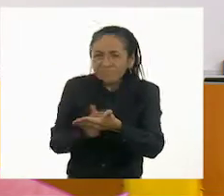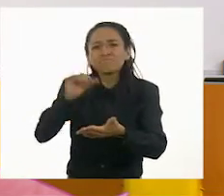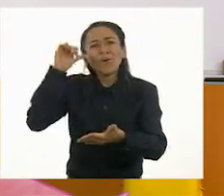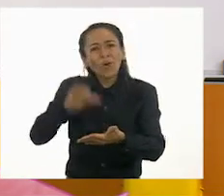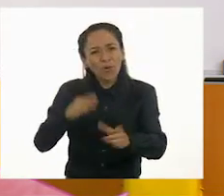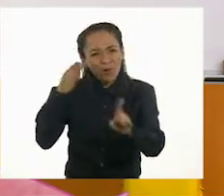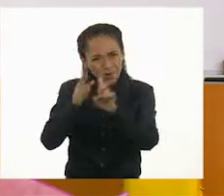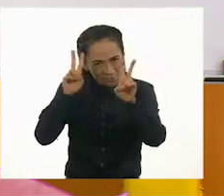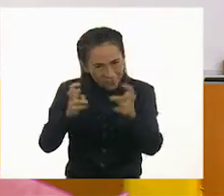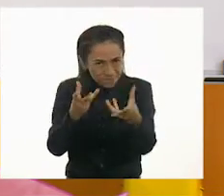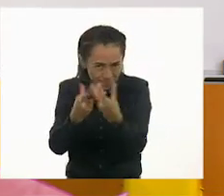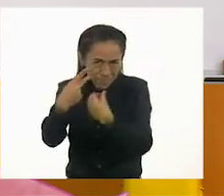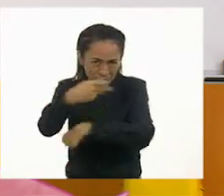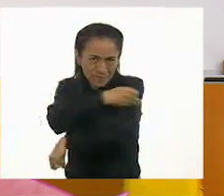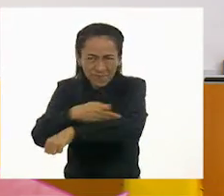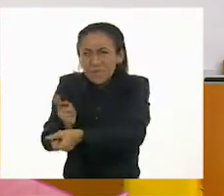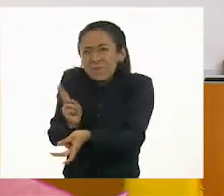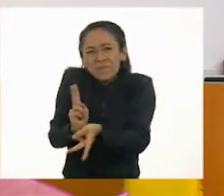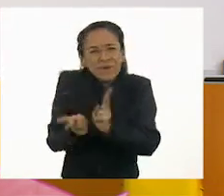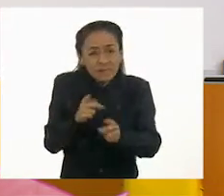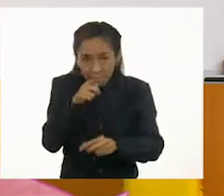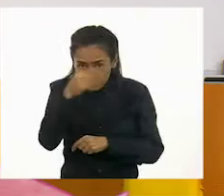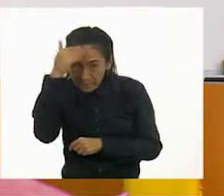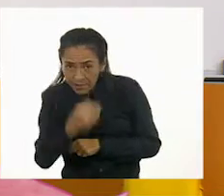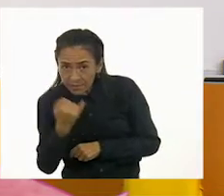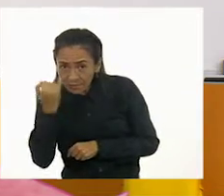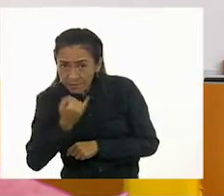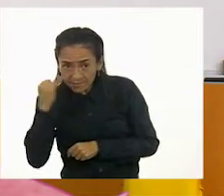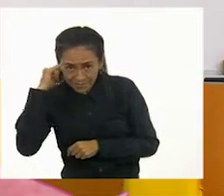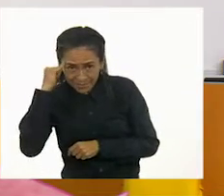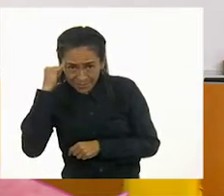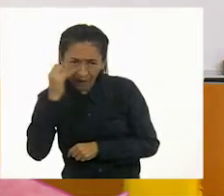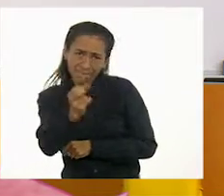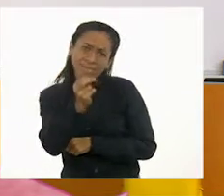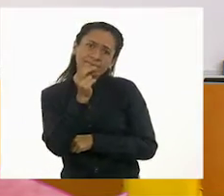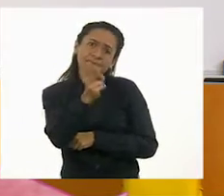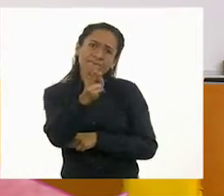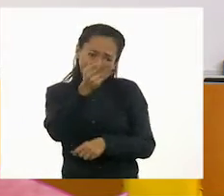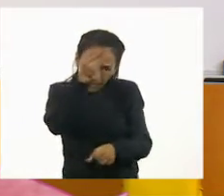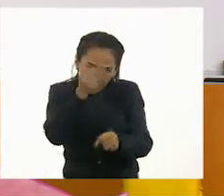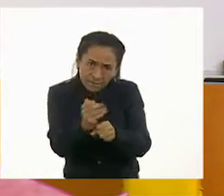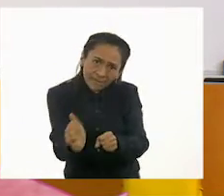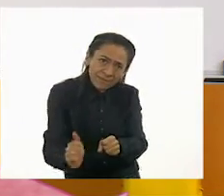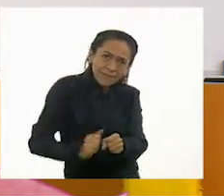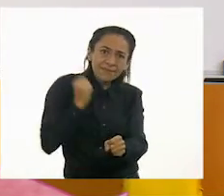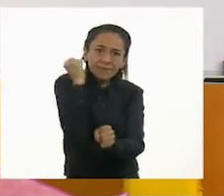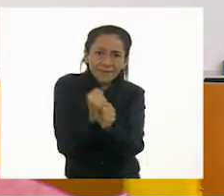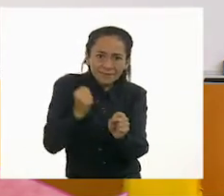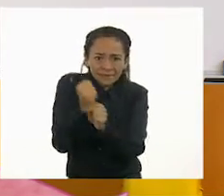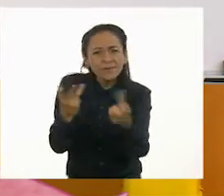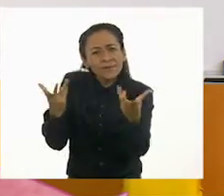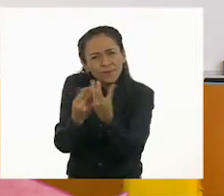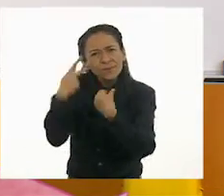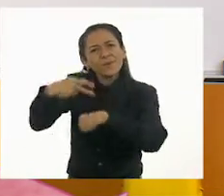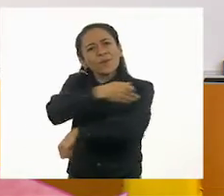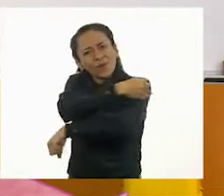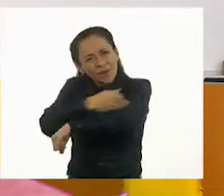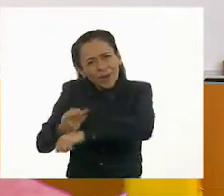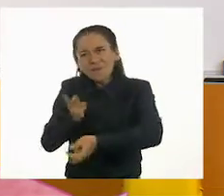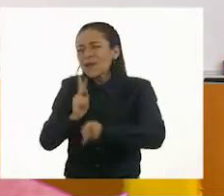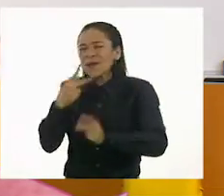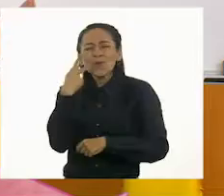fortuna de hablar una lengua indígena, aprovecha también este momento para practicarla y platica con tu familia en tu lengua materna.